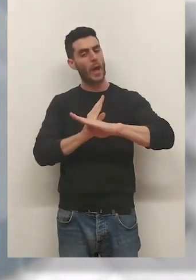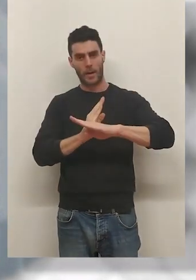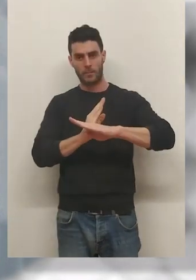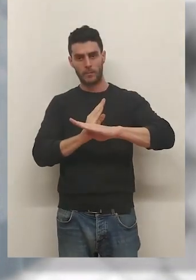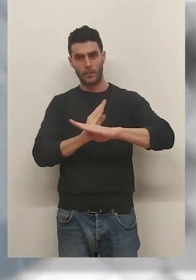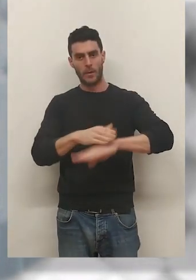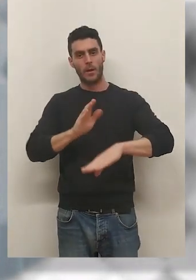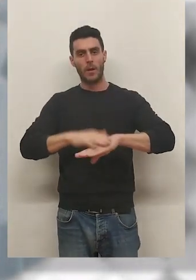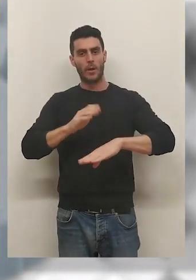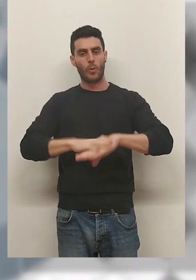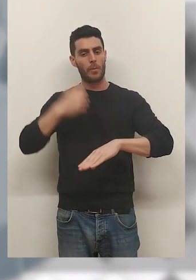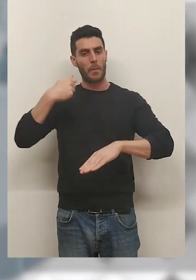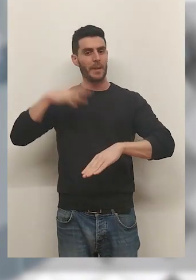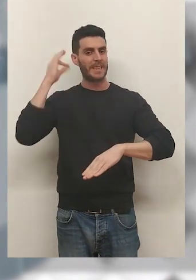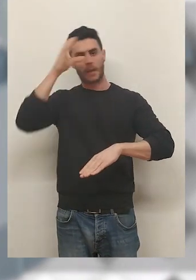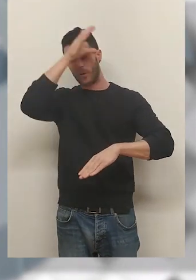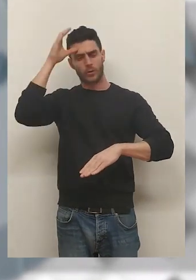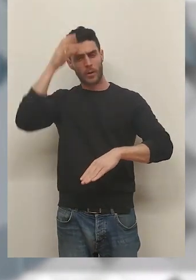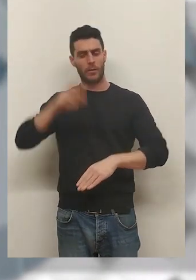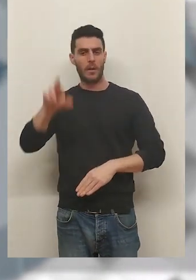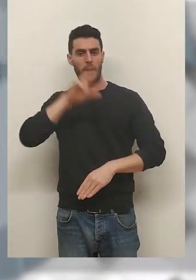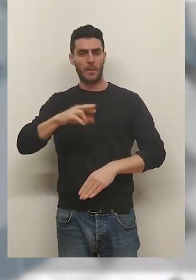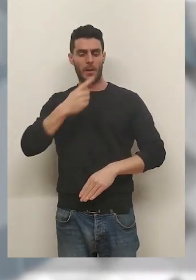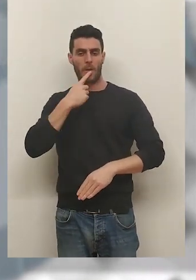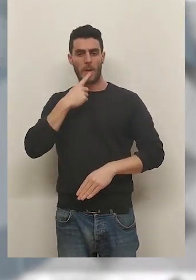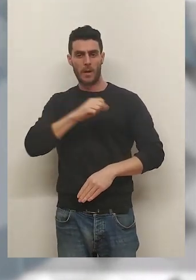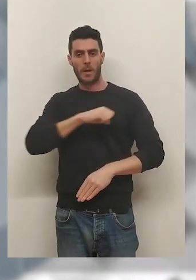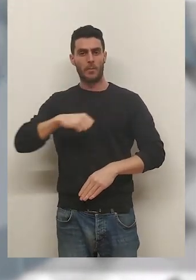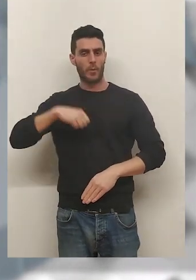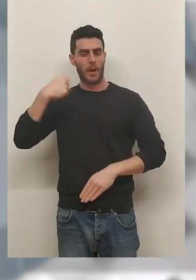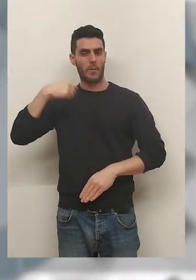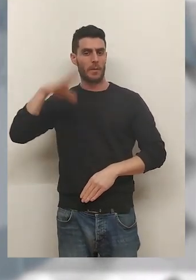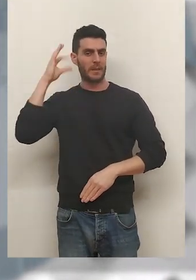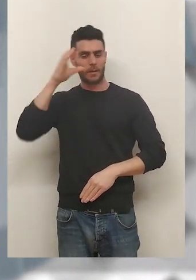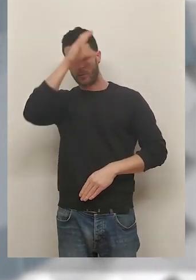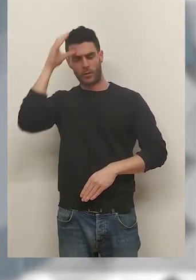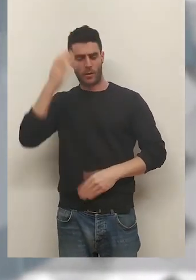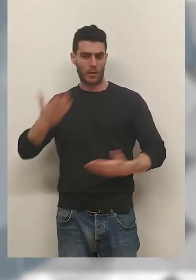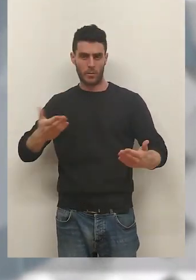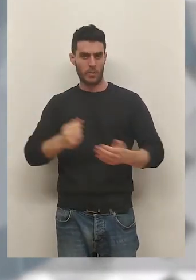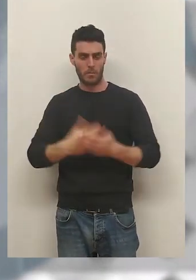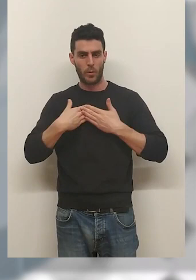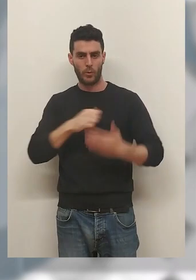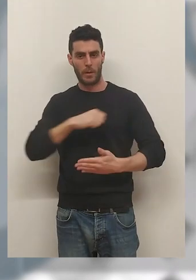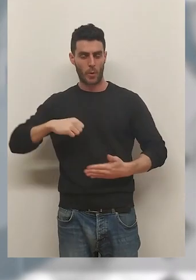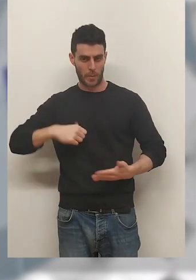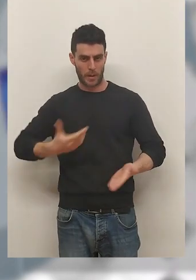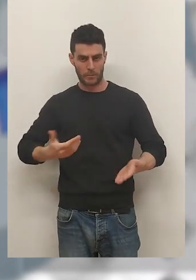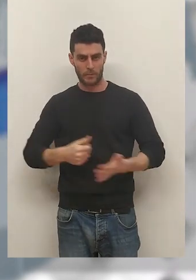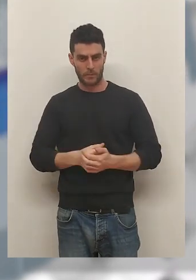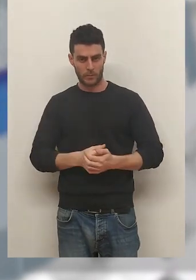por la presidenta Andréu. Hay que recordar que fue la propia presidenta del Gobierno la que por voluntad propia